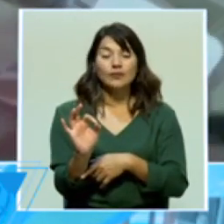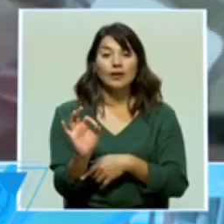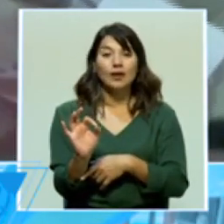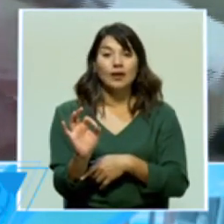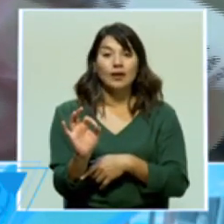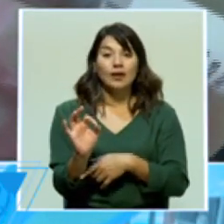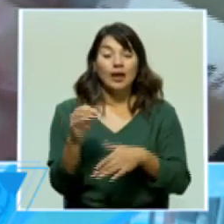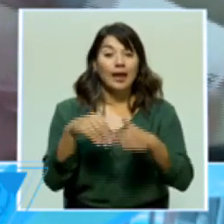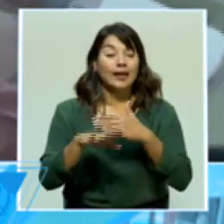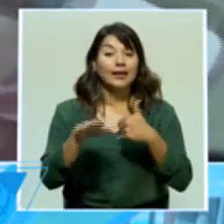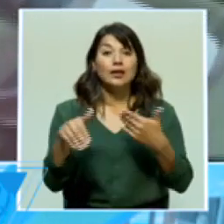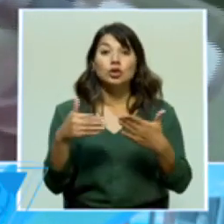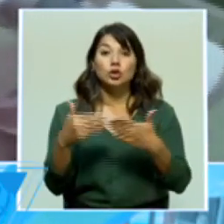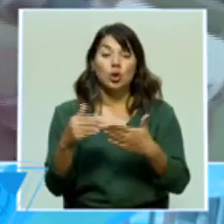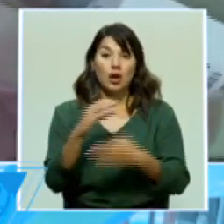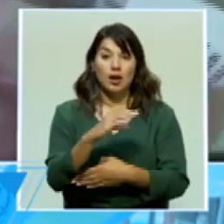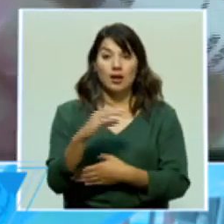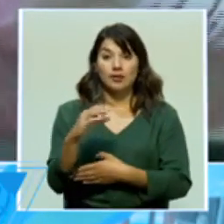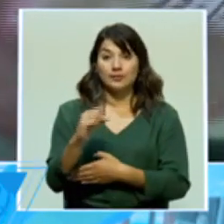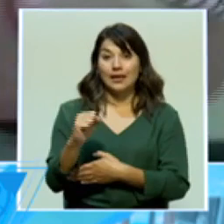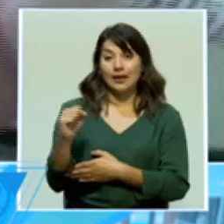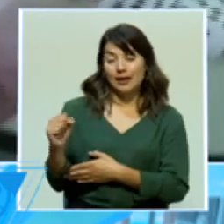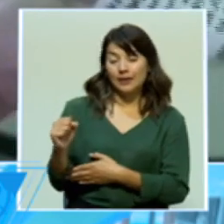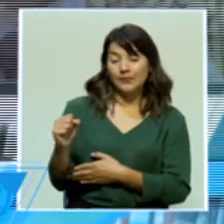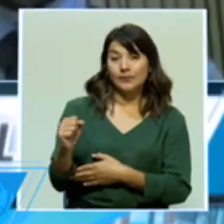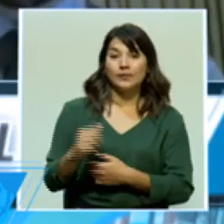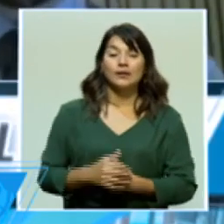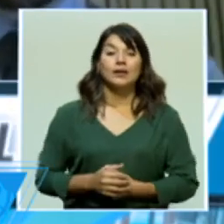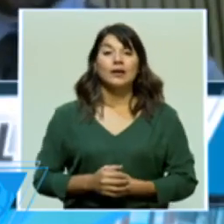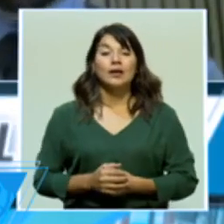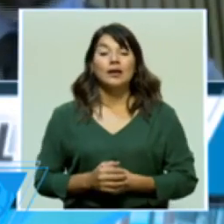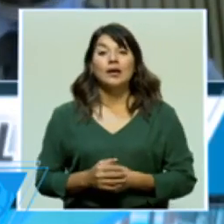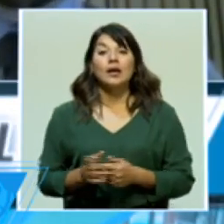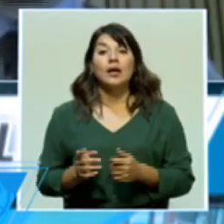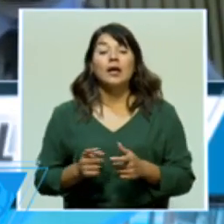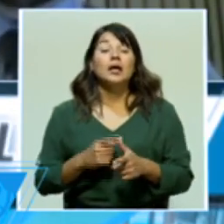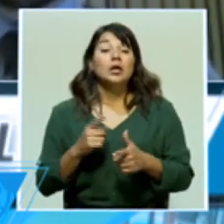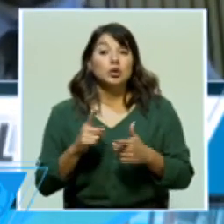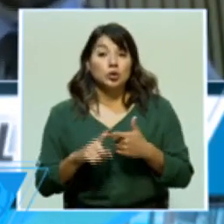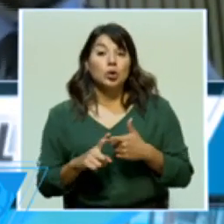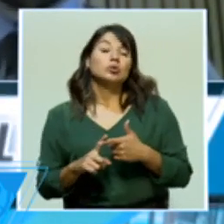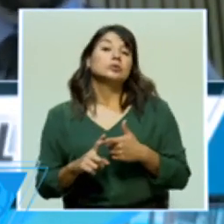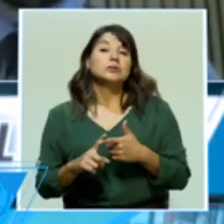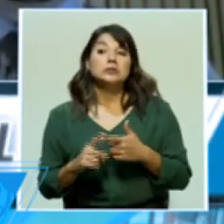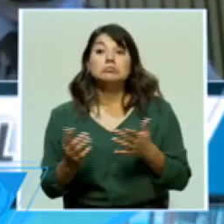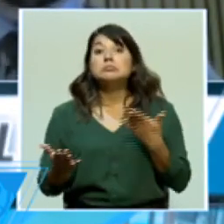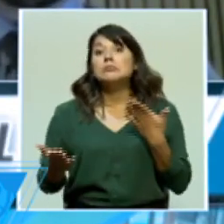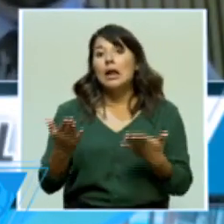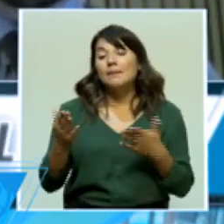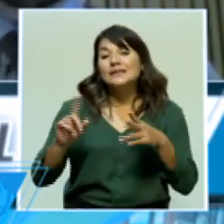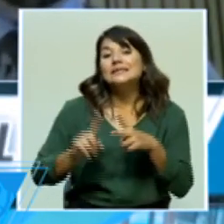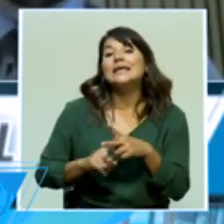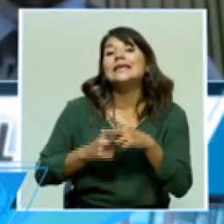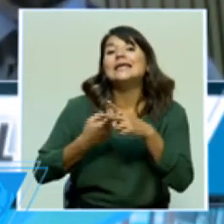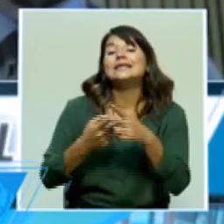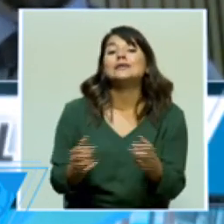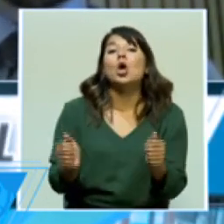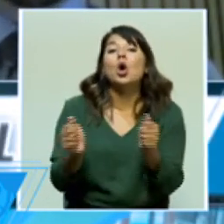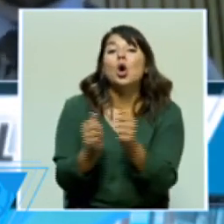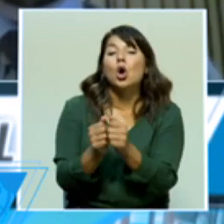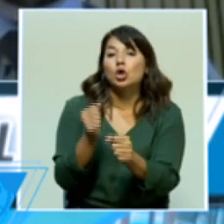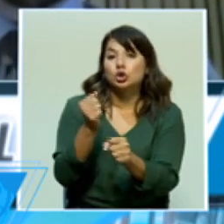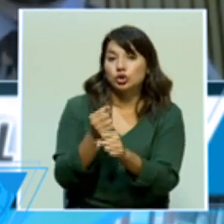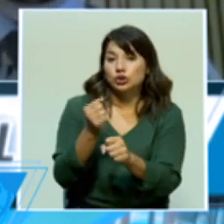áreas de salud, digámoslo así. En ese caso, sería una opción el iniciar con el personal,